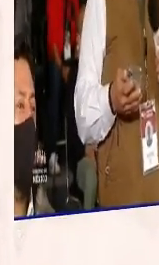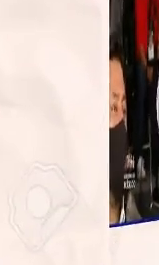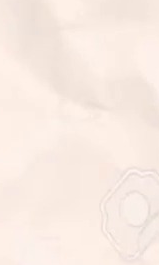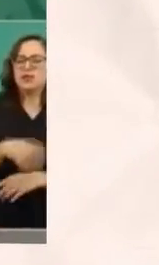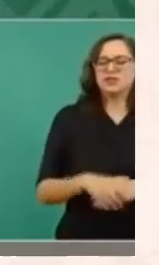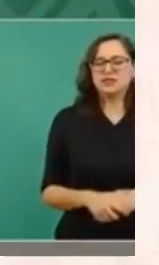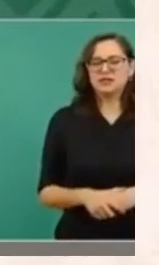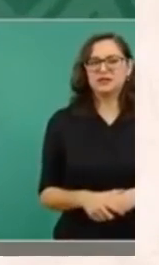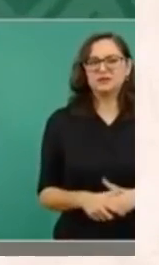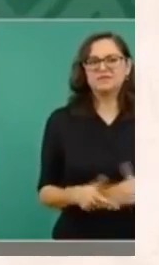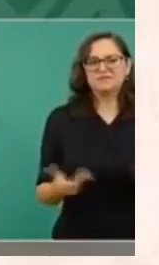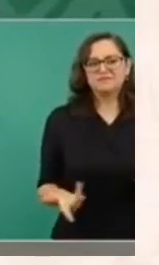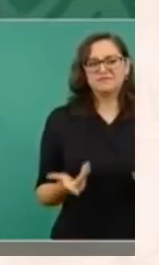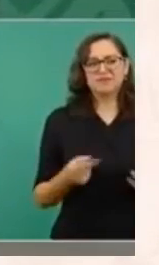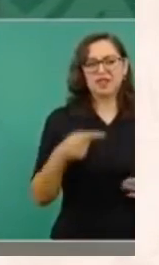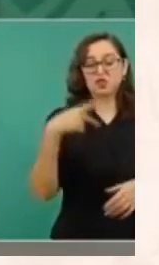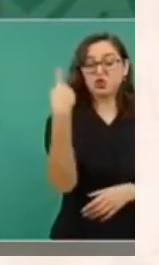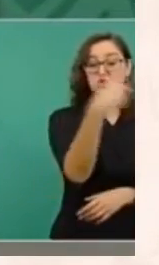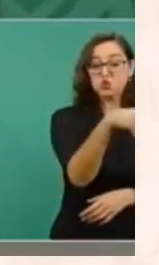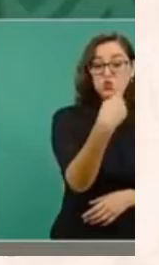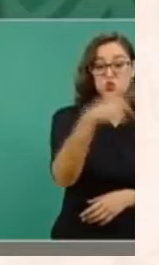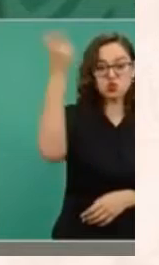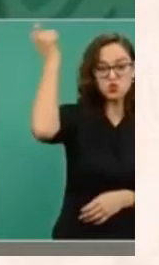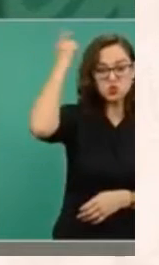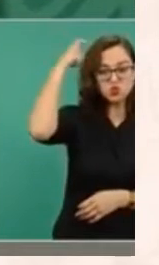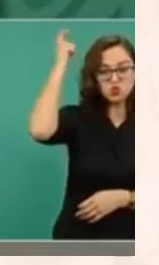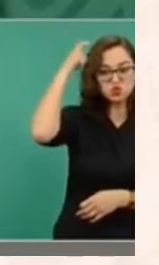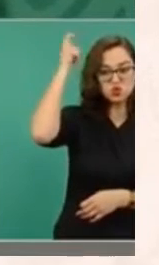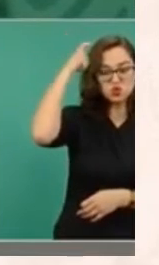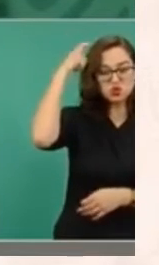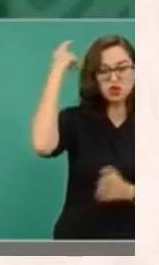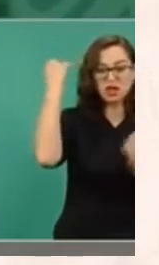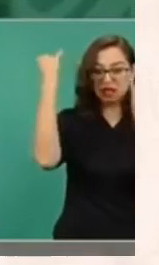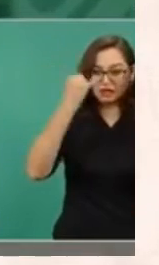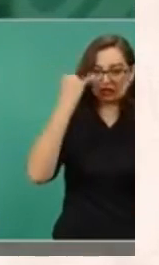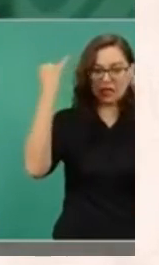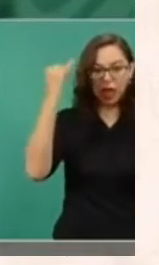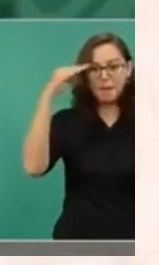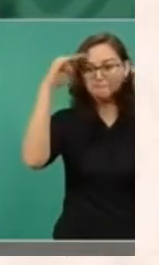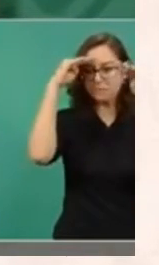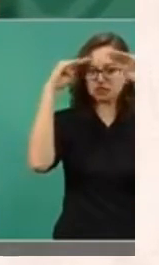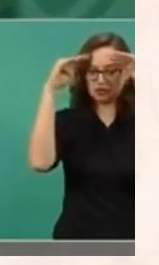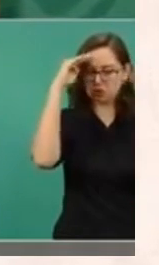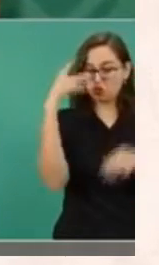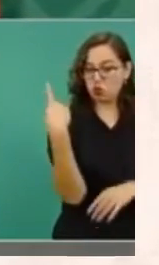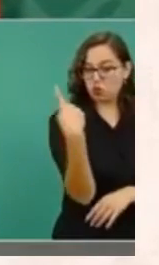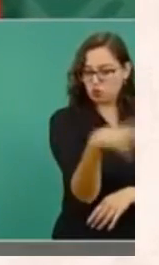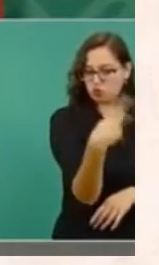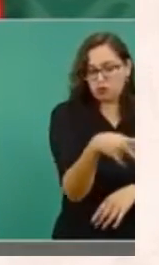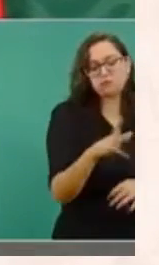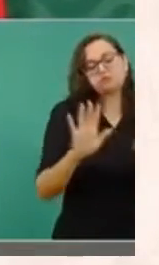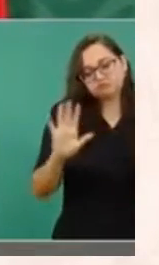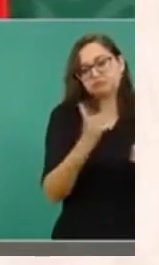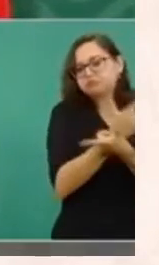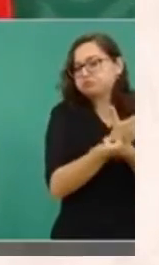Así como ellos piensan y son libres, y también